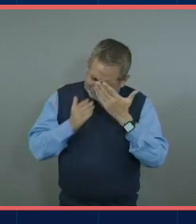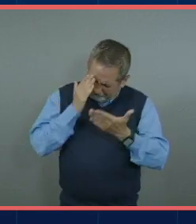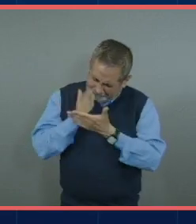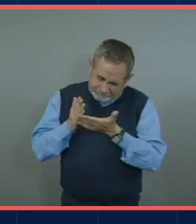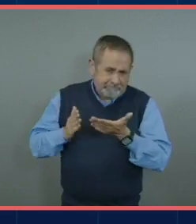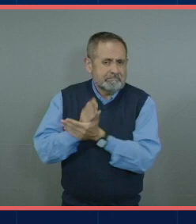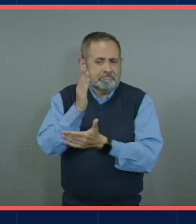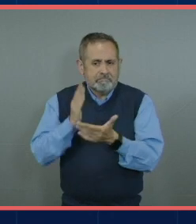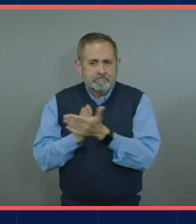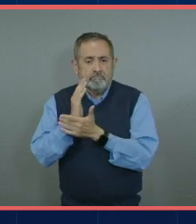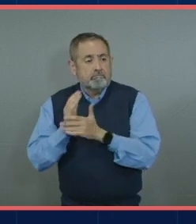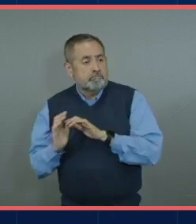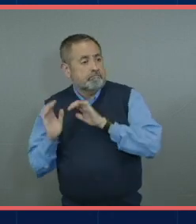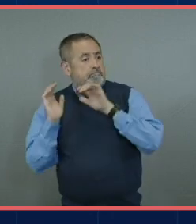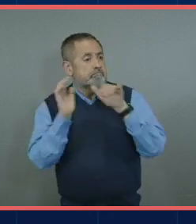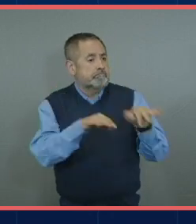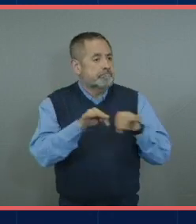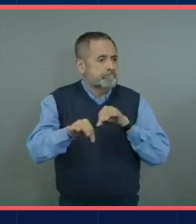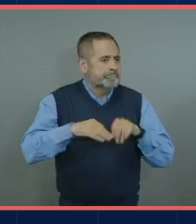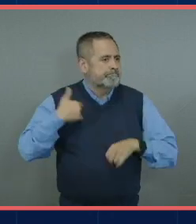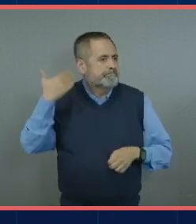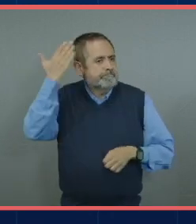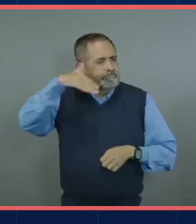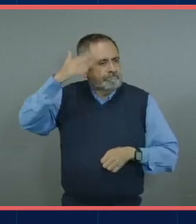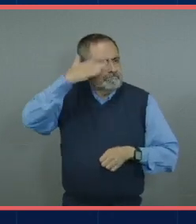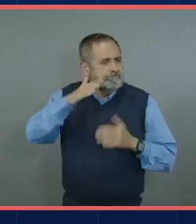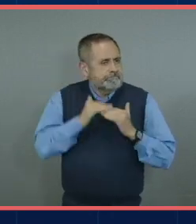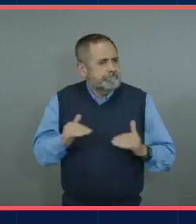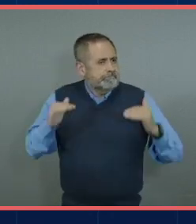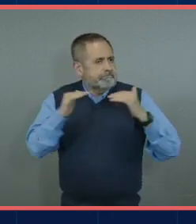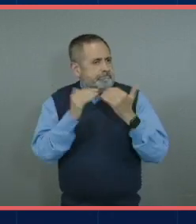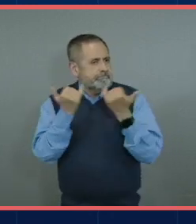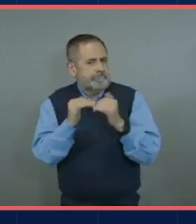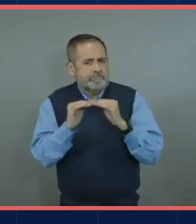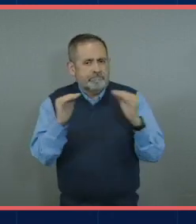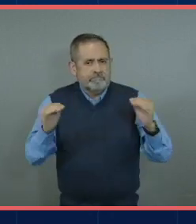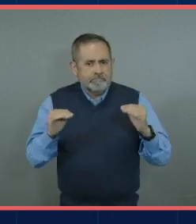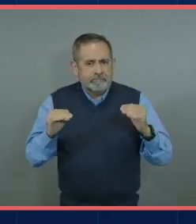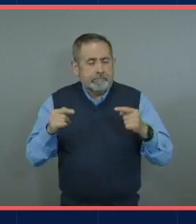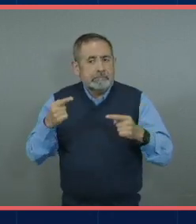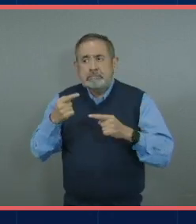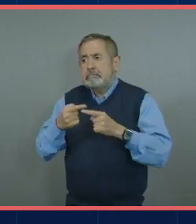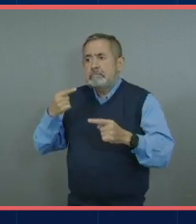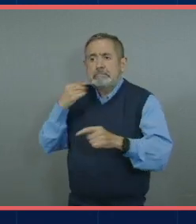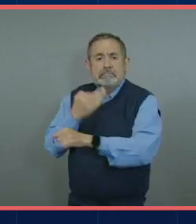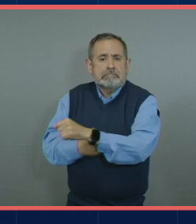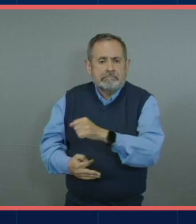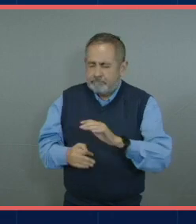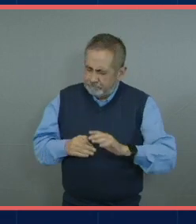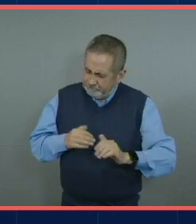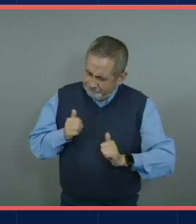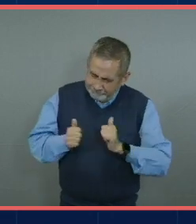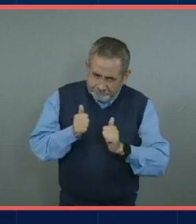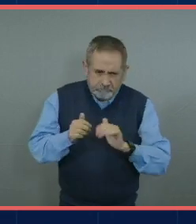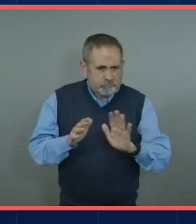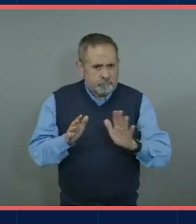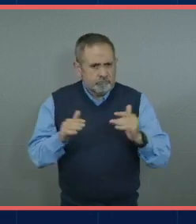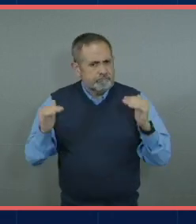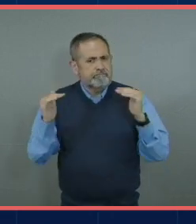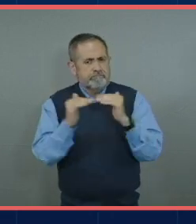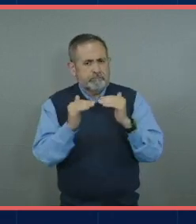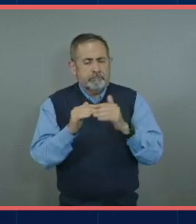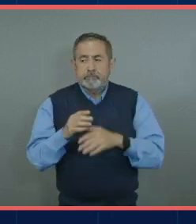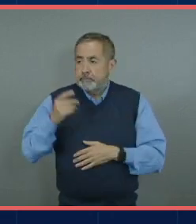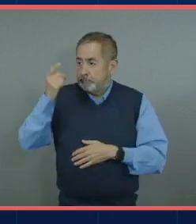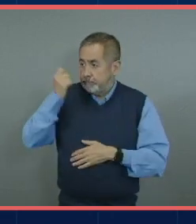el momento en que tú entres en el mercado laboral estés a la parte de tus compañeros, y que no empieces 10 kilómetros a caer. Pero eso no quiere decir que por ser